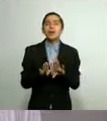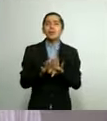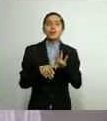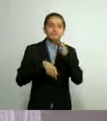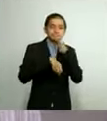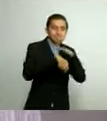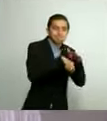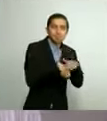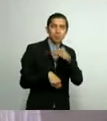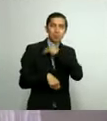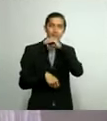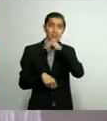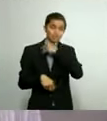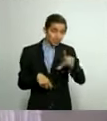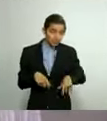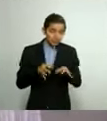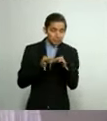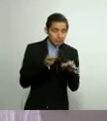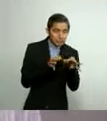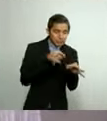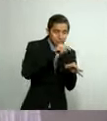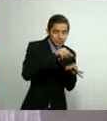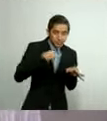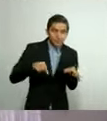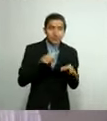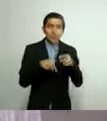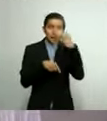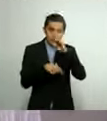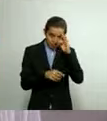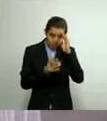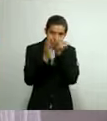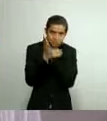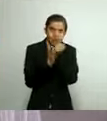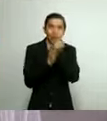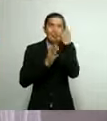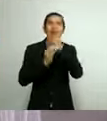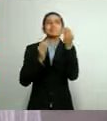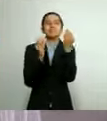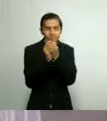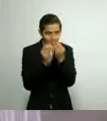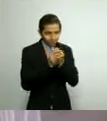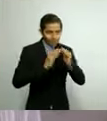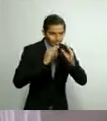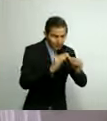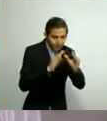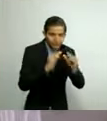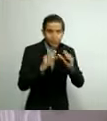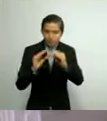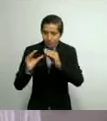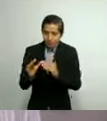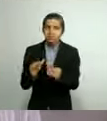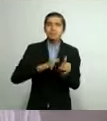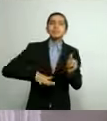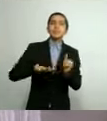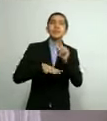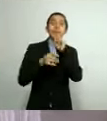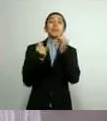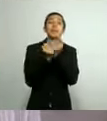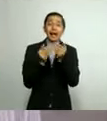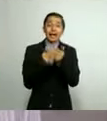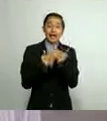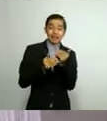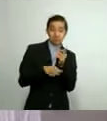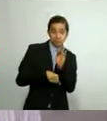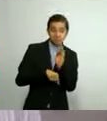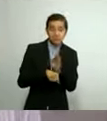los municipios para la toma de decisiones, para dar capacitación y para establecer las medidas preventivas